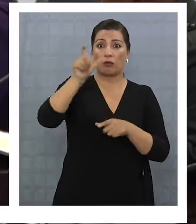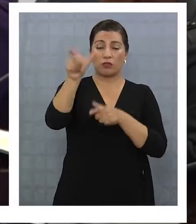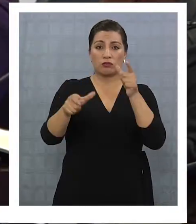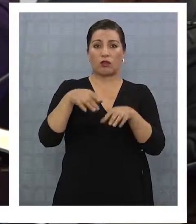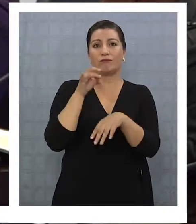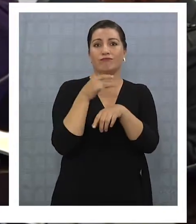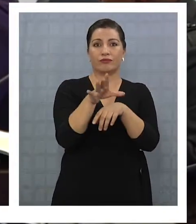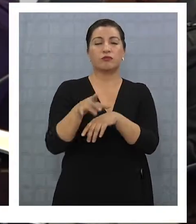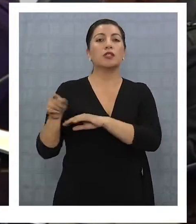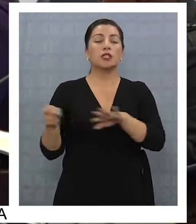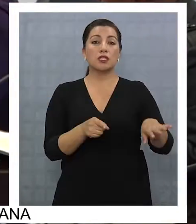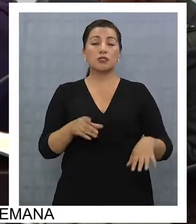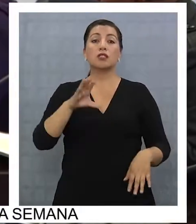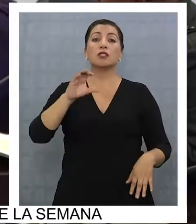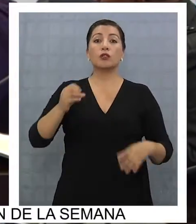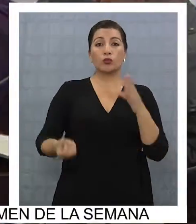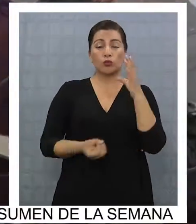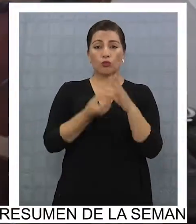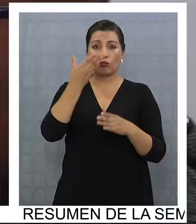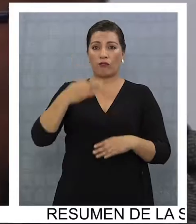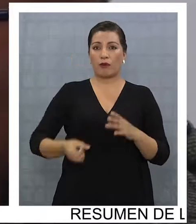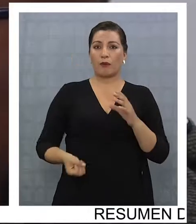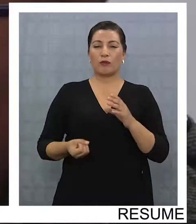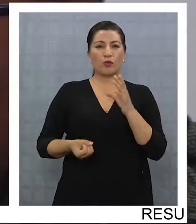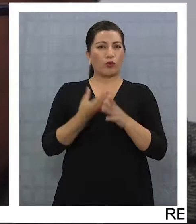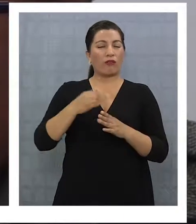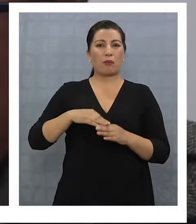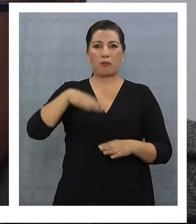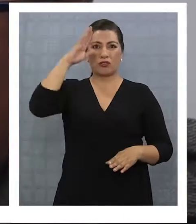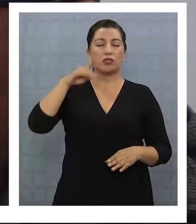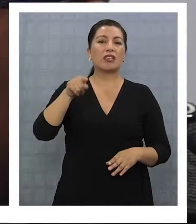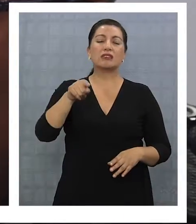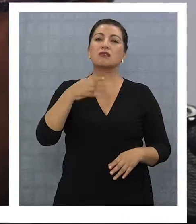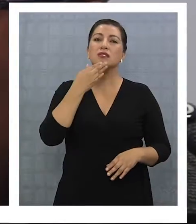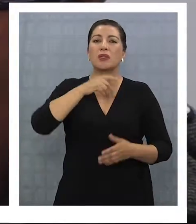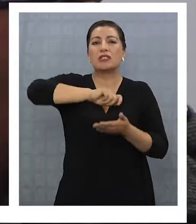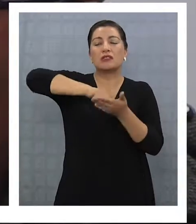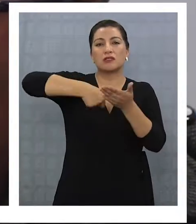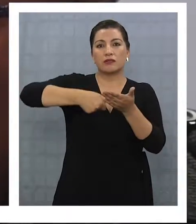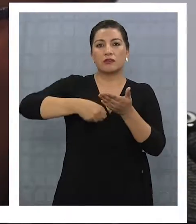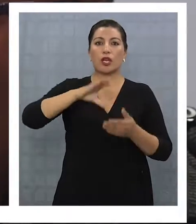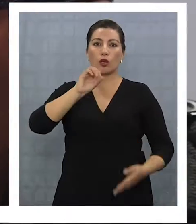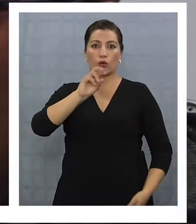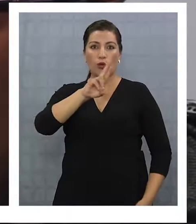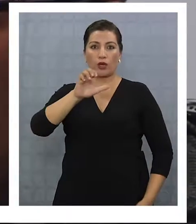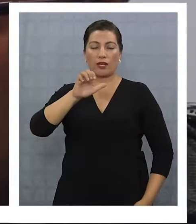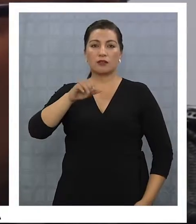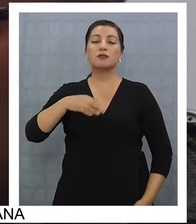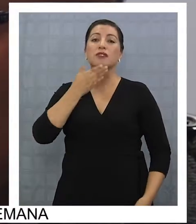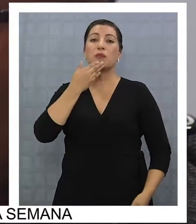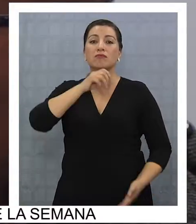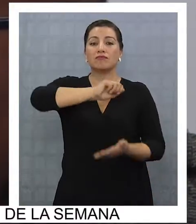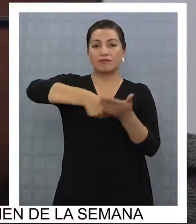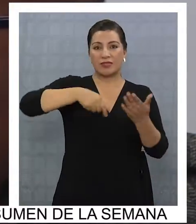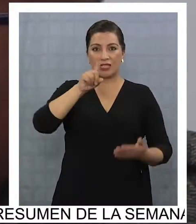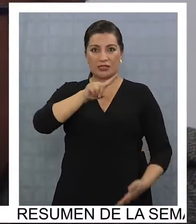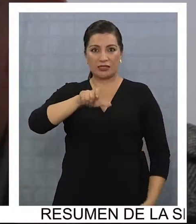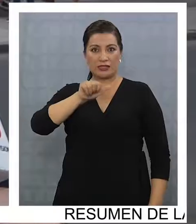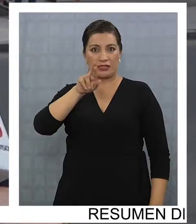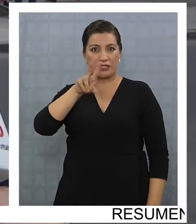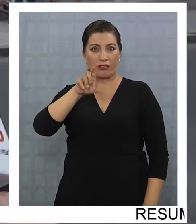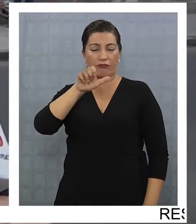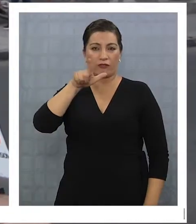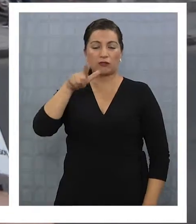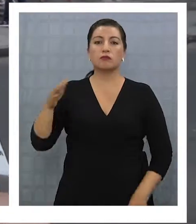El entonces candidato de nueva mayoría fue acusado también de perjurio al inscribirse como candidato en el server. La acusación, después de una